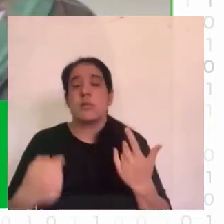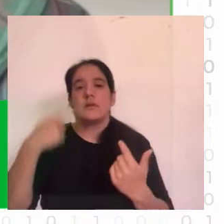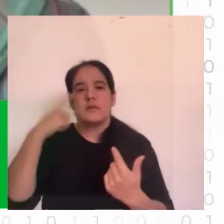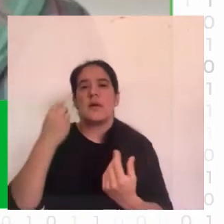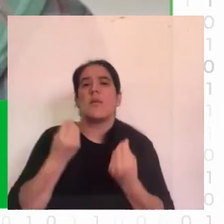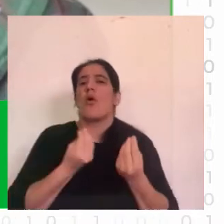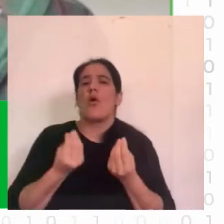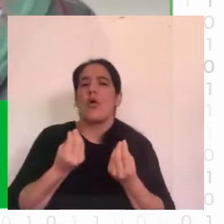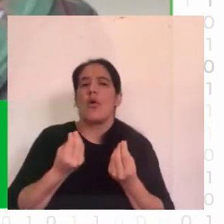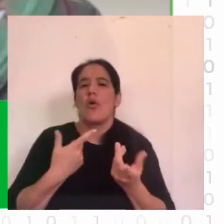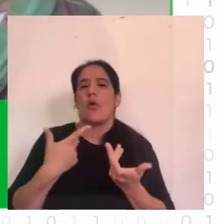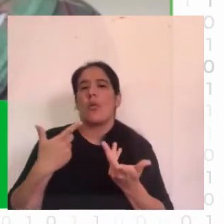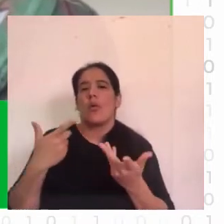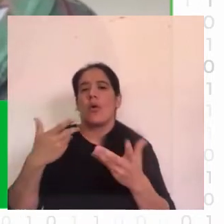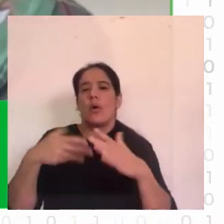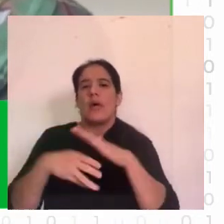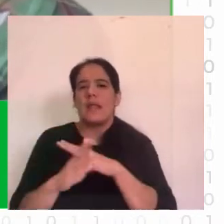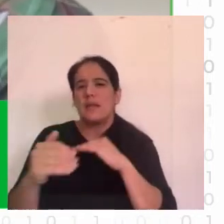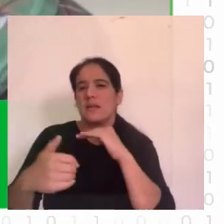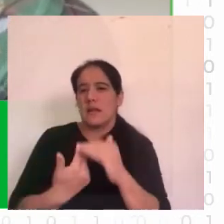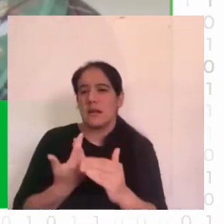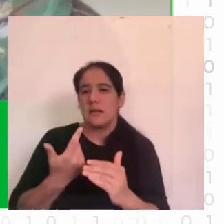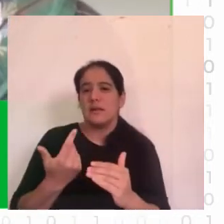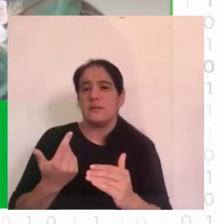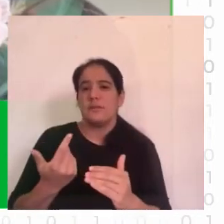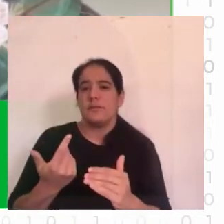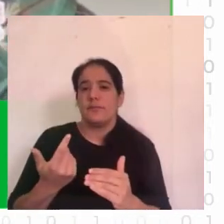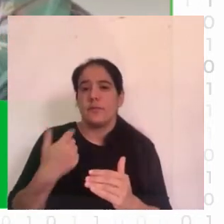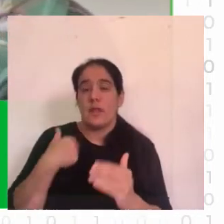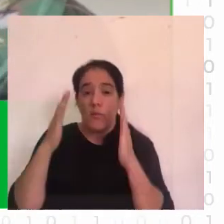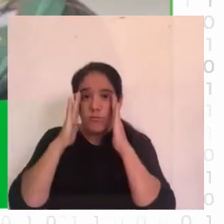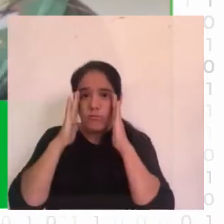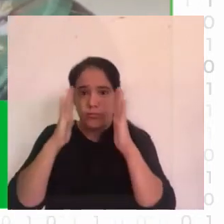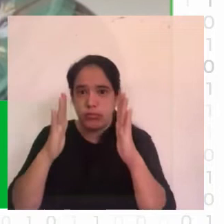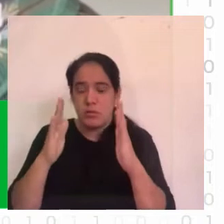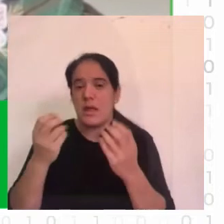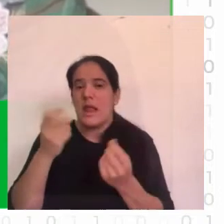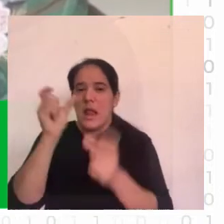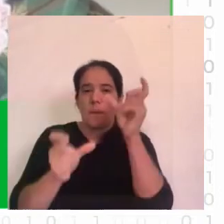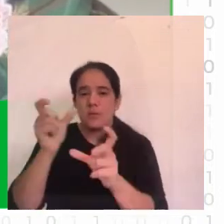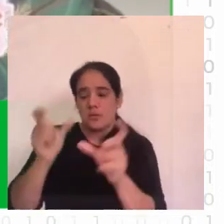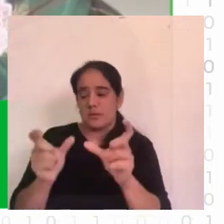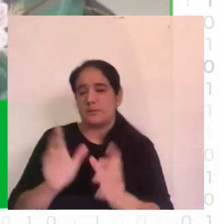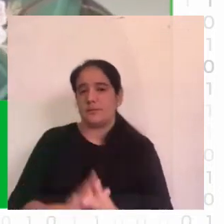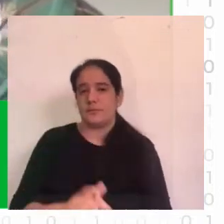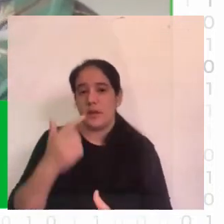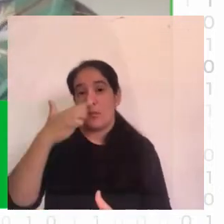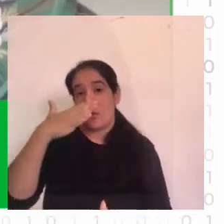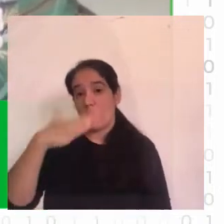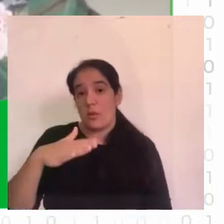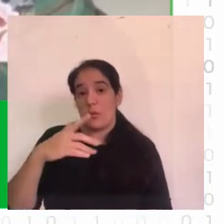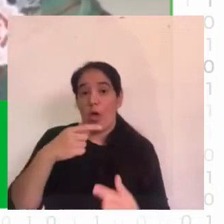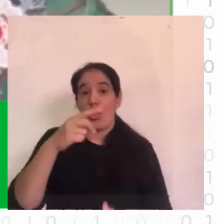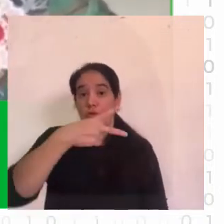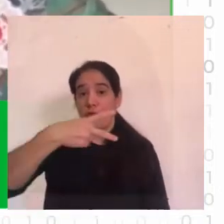OpenPause enfocándonos principalmente en la detección y la estrellas de las personas finalmente después de dos semanas obtuvimos